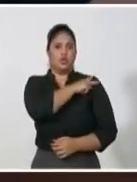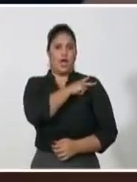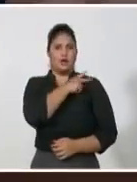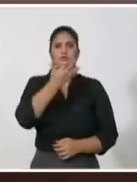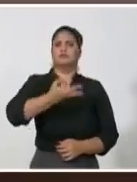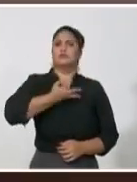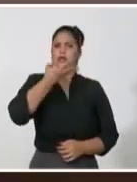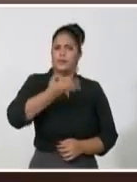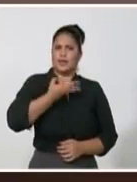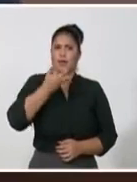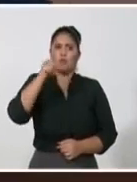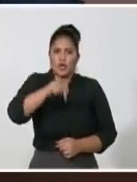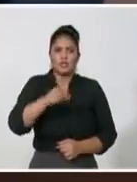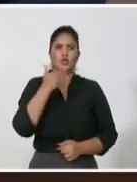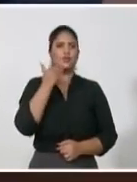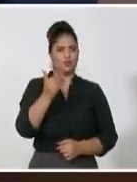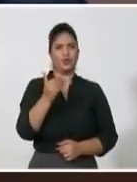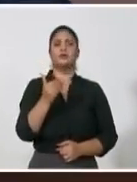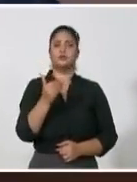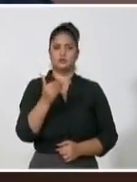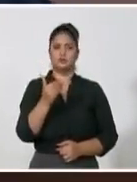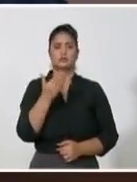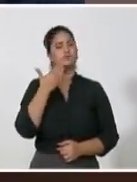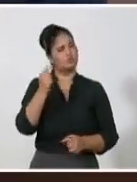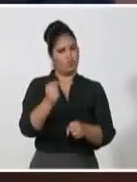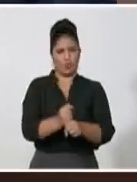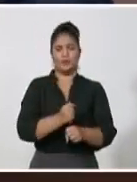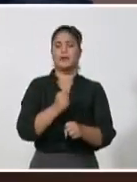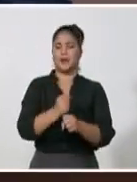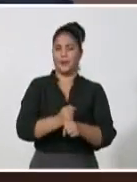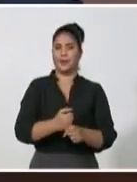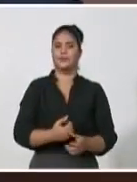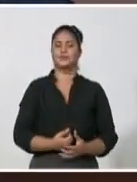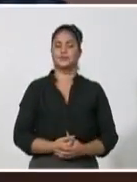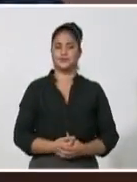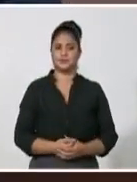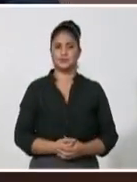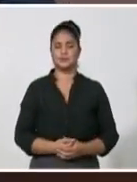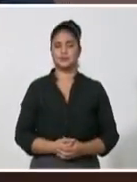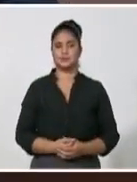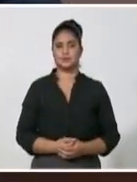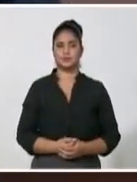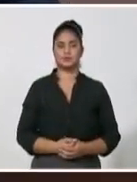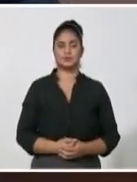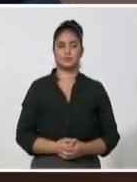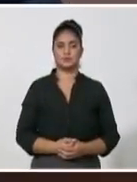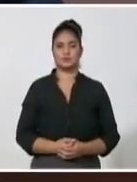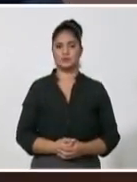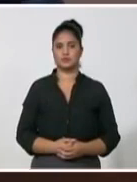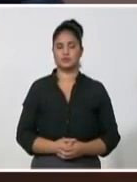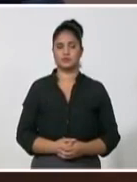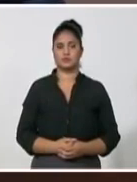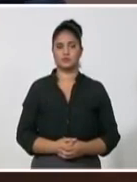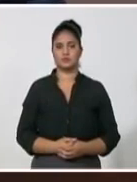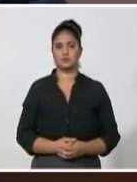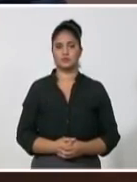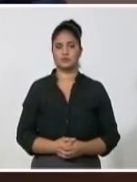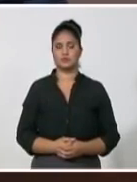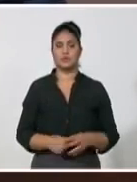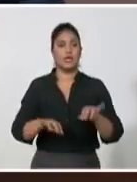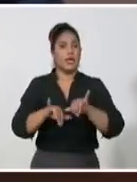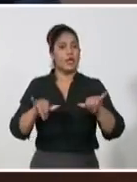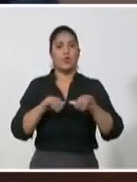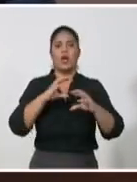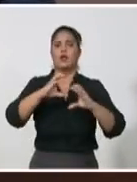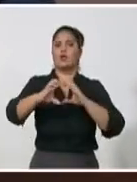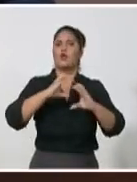de su labor, eso está transparentando la labor de los cuadros. Y por lo tanto, la comunicación social queda también